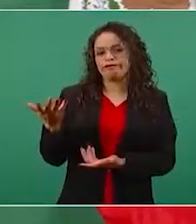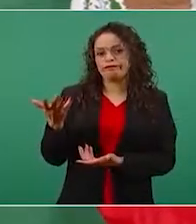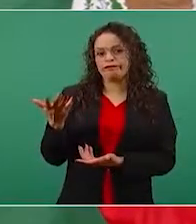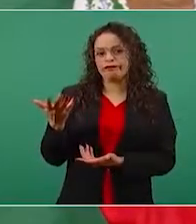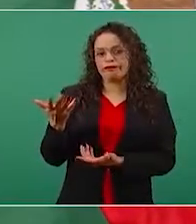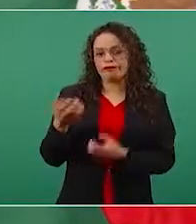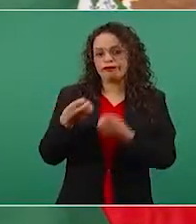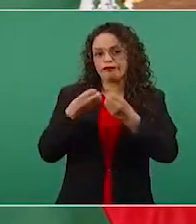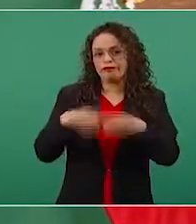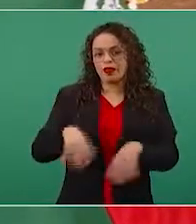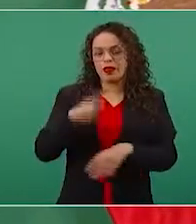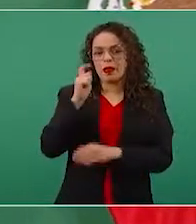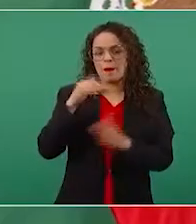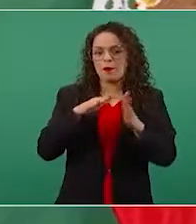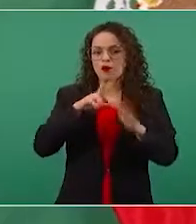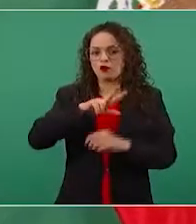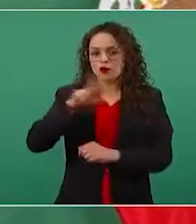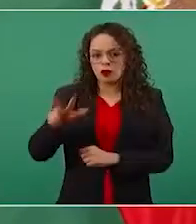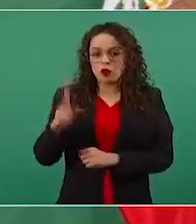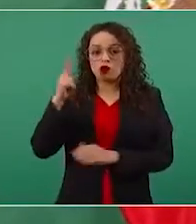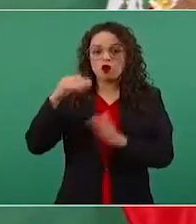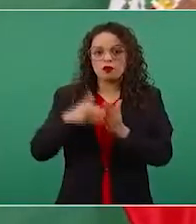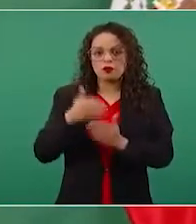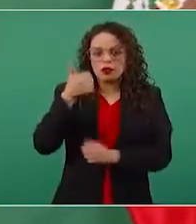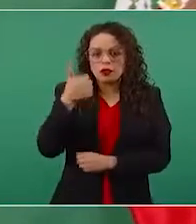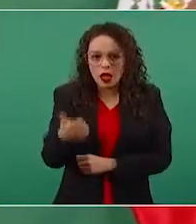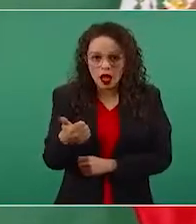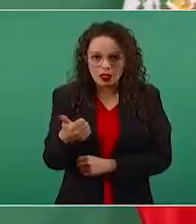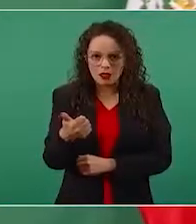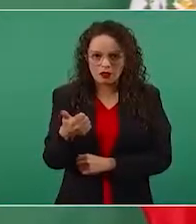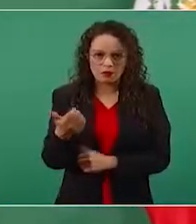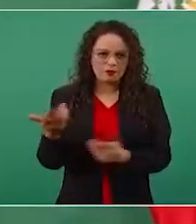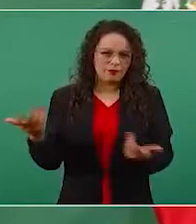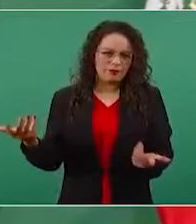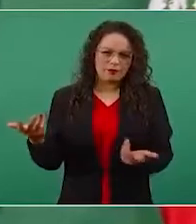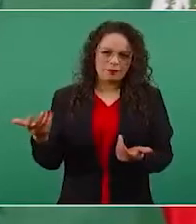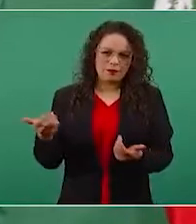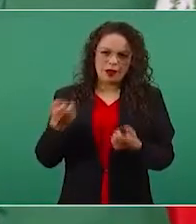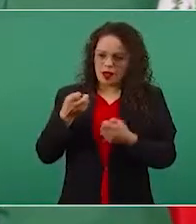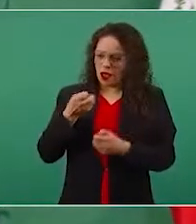del 2006. Y fíjense la paradoja,